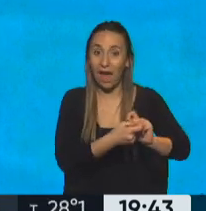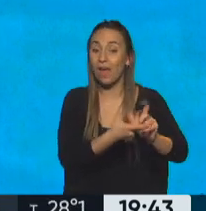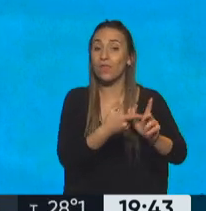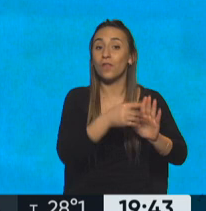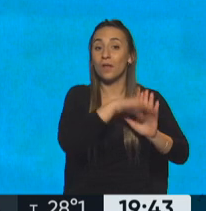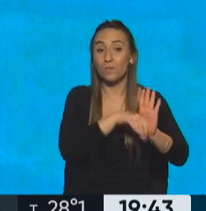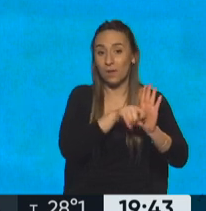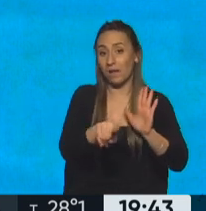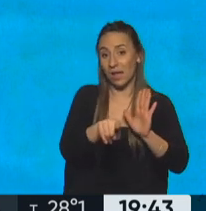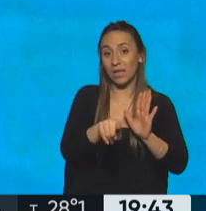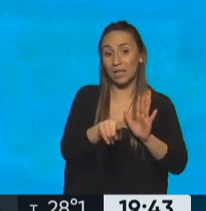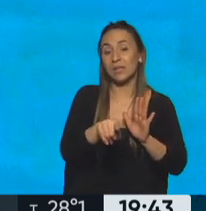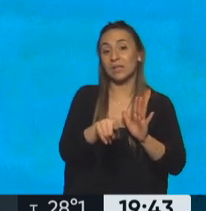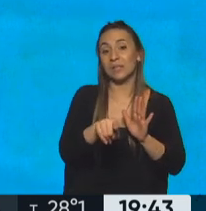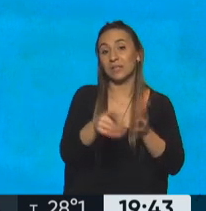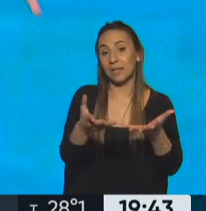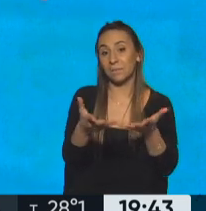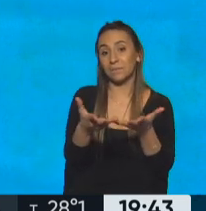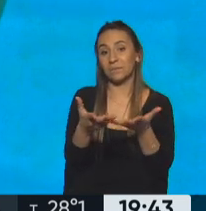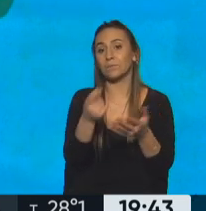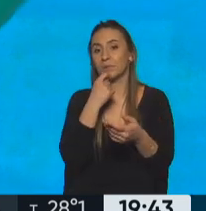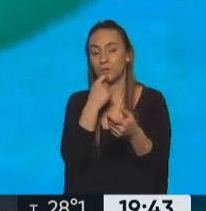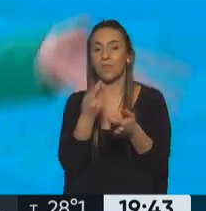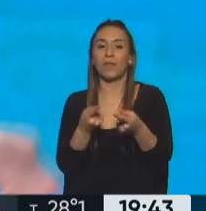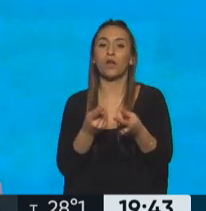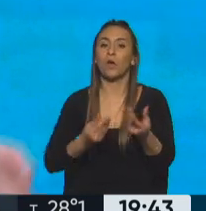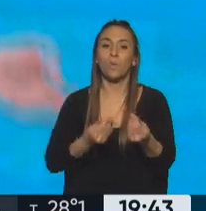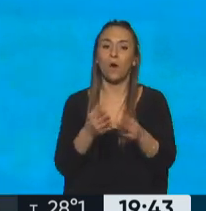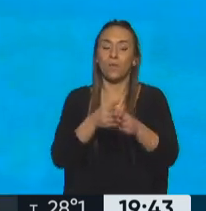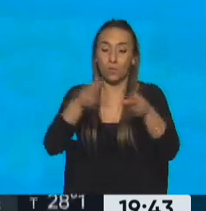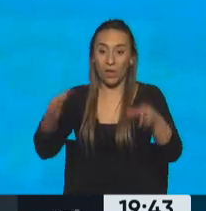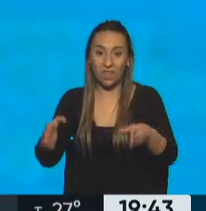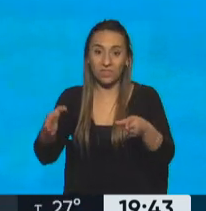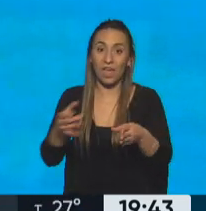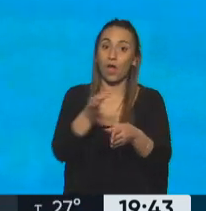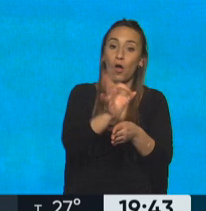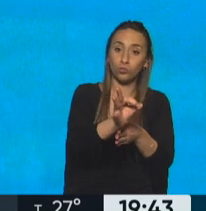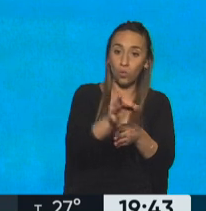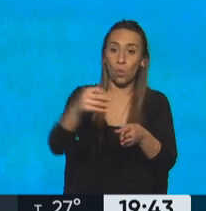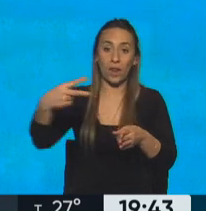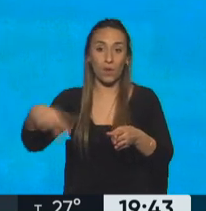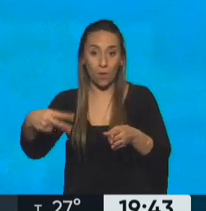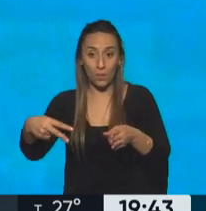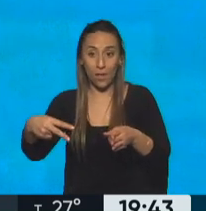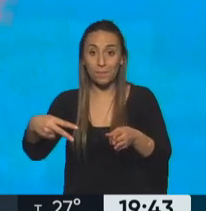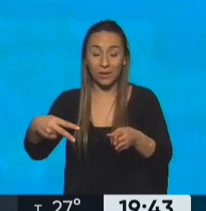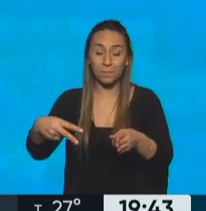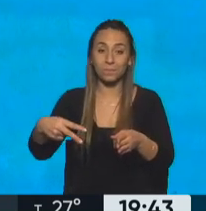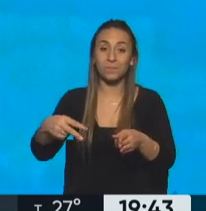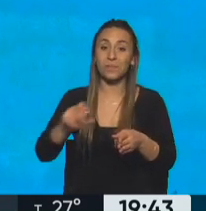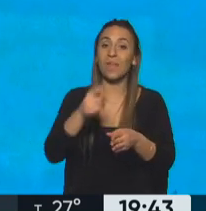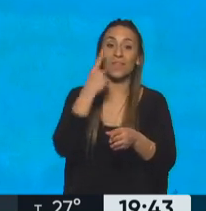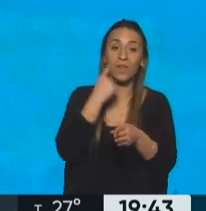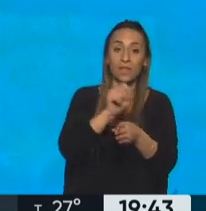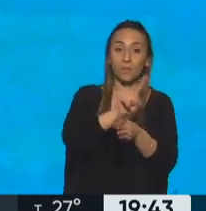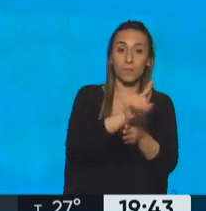que tiene que ver justamente con su aplicación entre octubre y en noviembre, si esto va a funcionar desde el 1